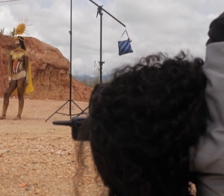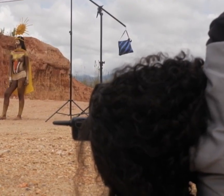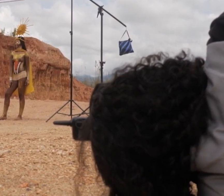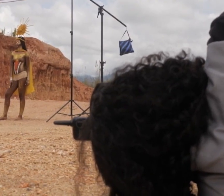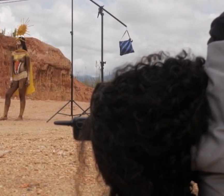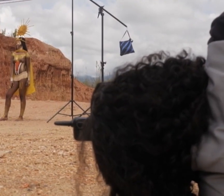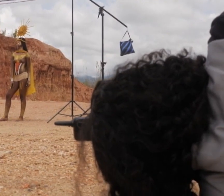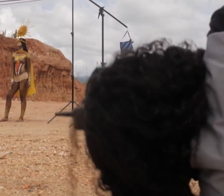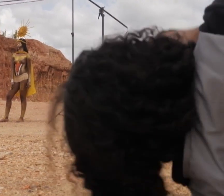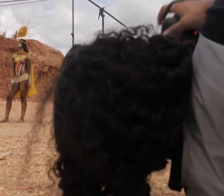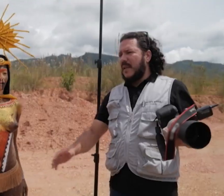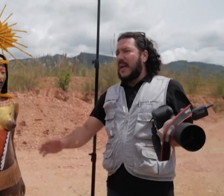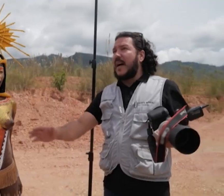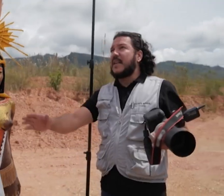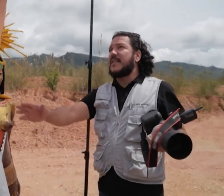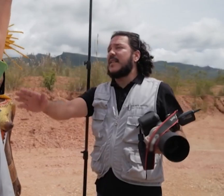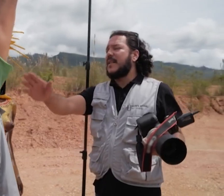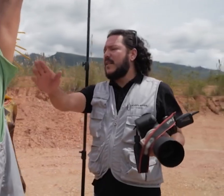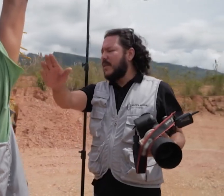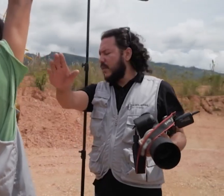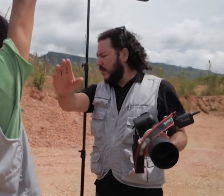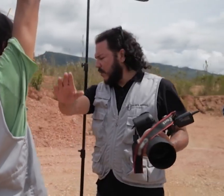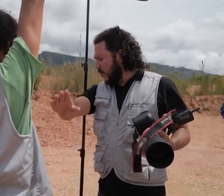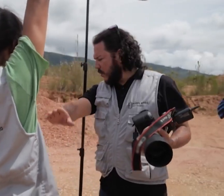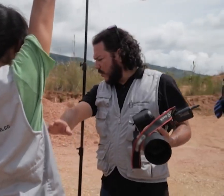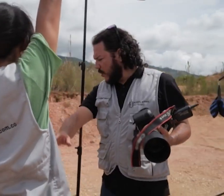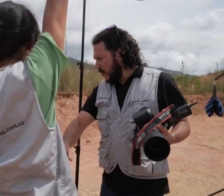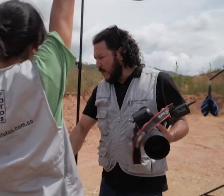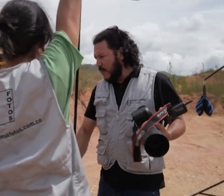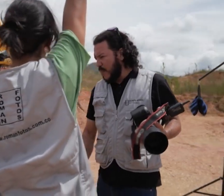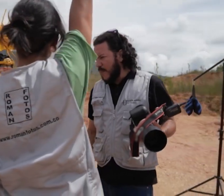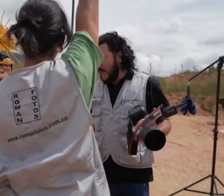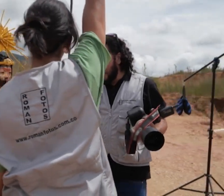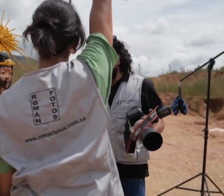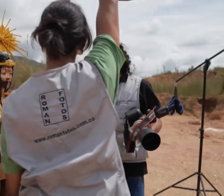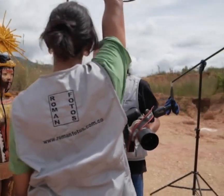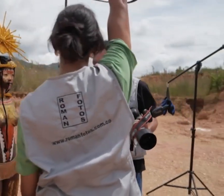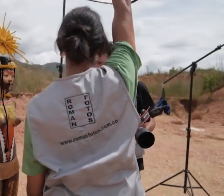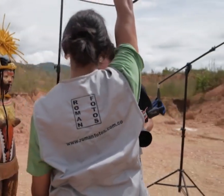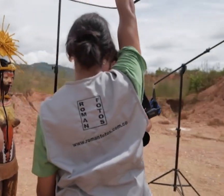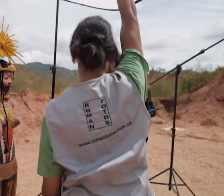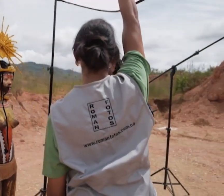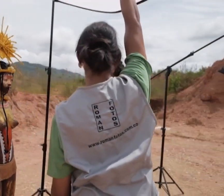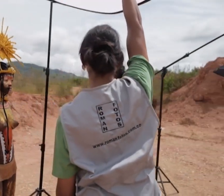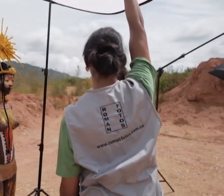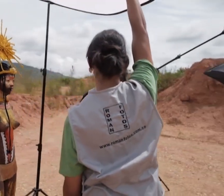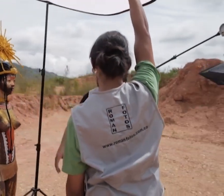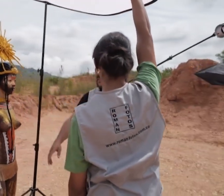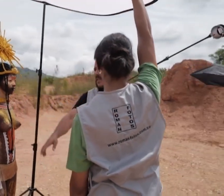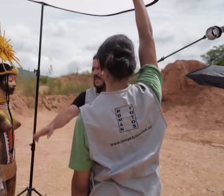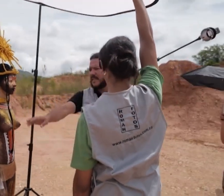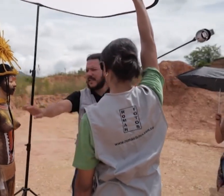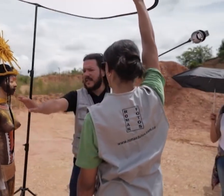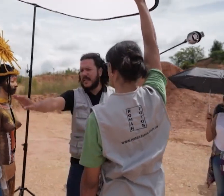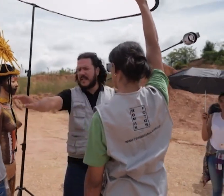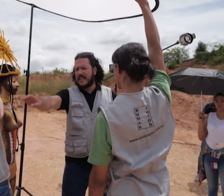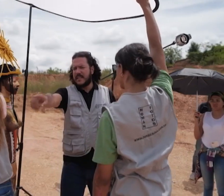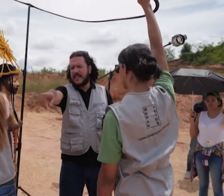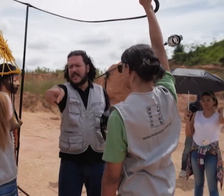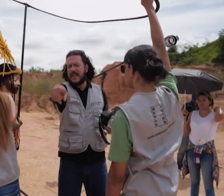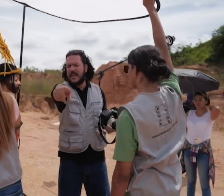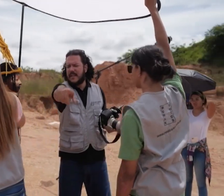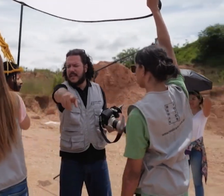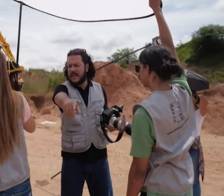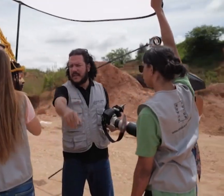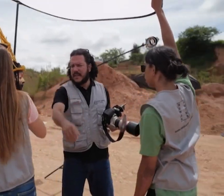una fotografía, tú ya tienes la foto en la cabeza. Y eres tú el que acomoda los elementos, las personas, los lugares, todo